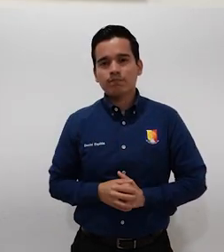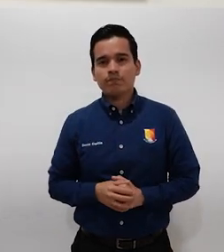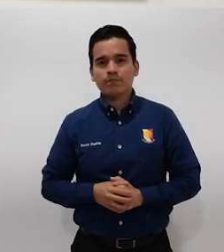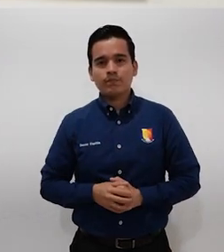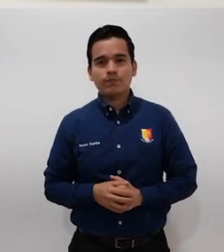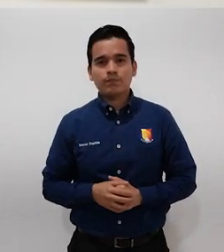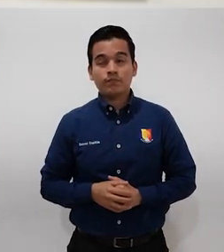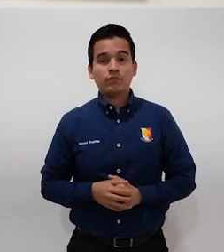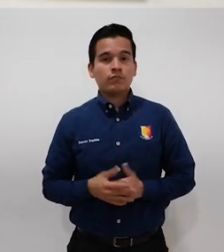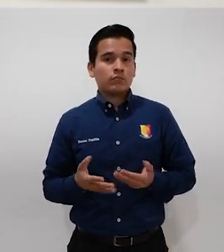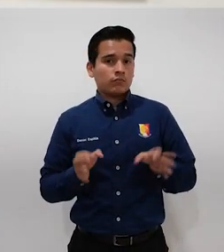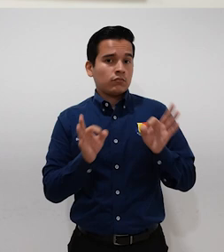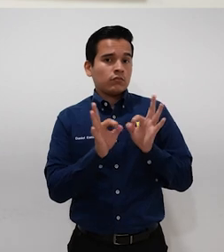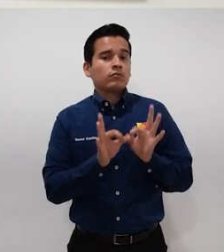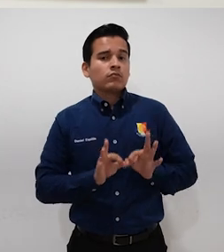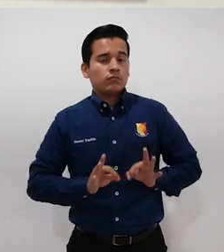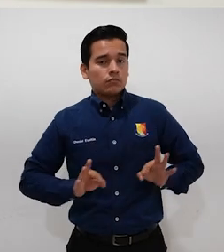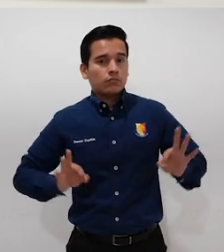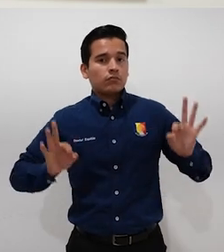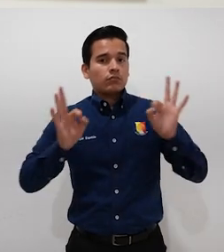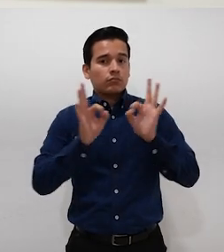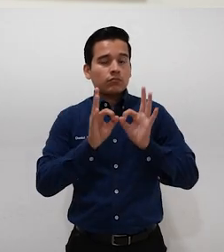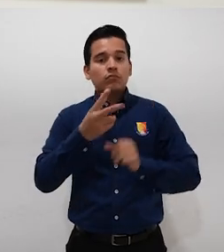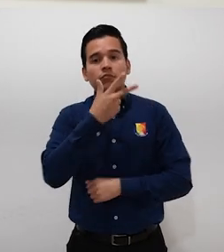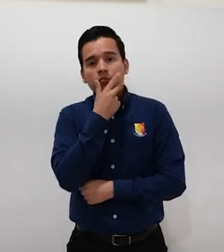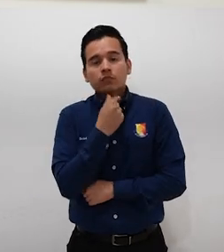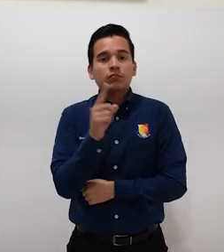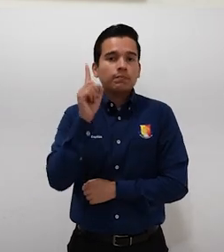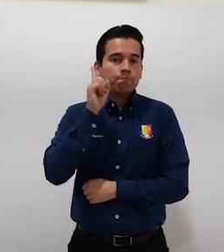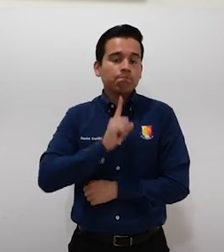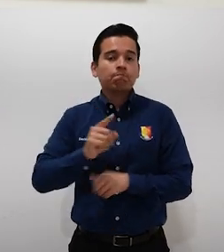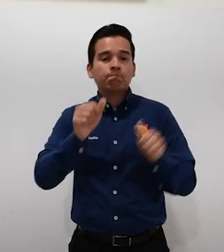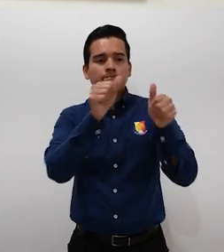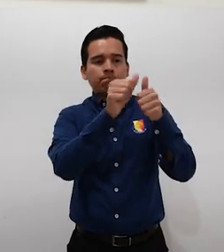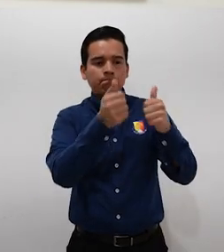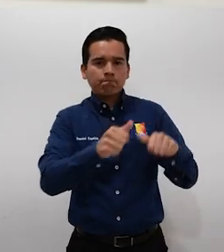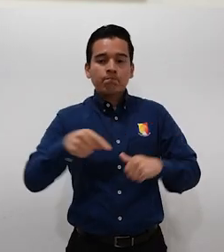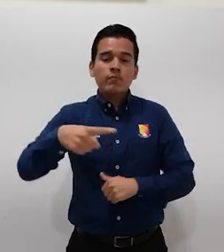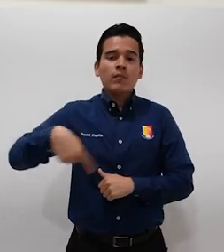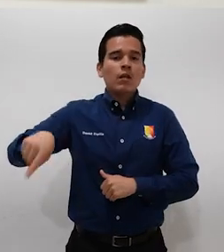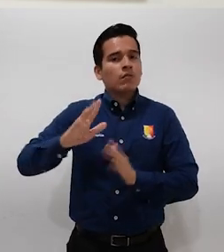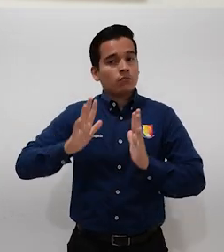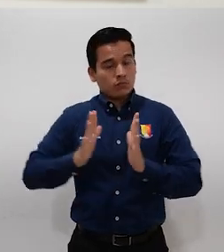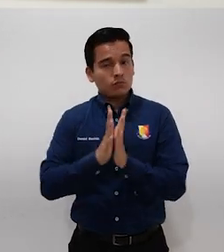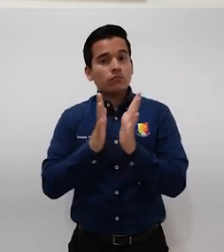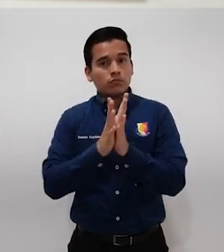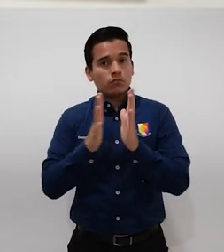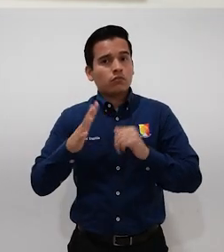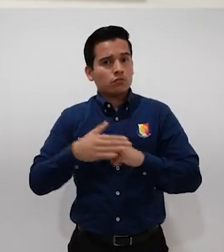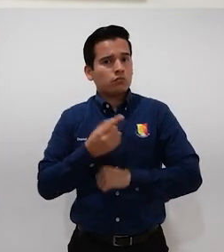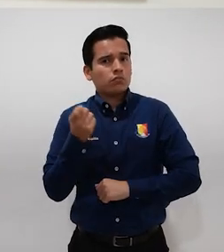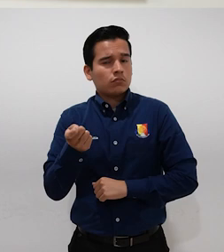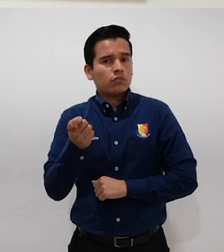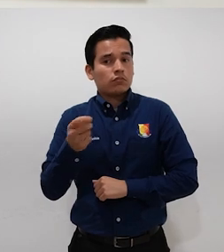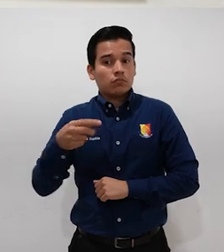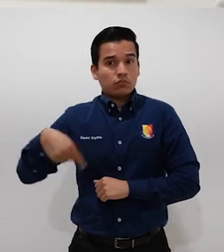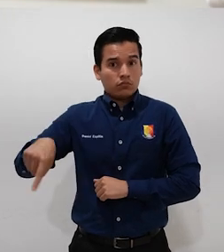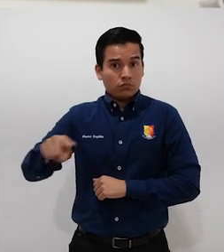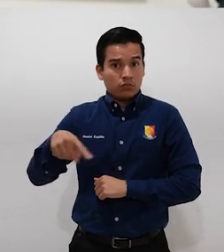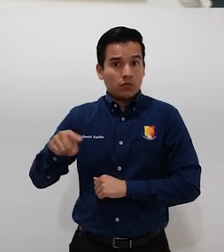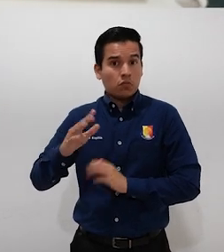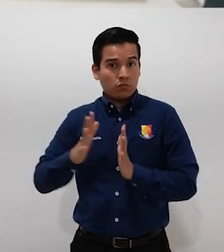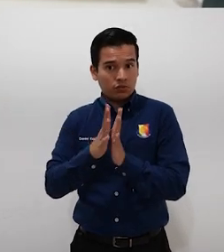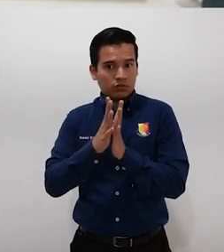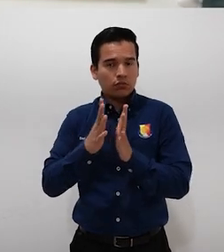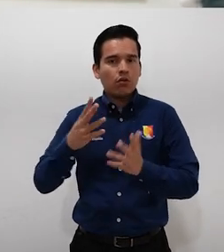Sí, es muy importante que los artesanas y artesanos participen porque nos hace más fuerte que ellos